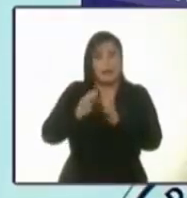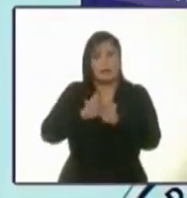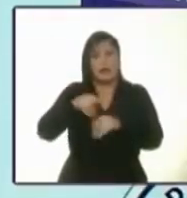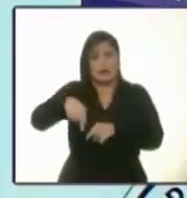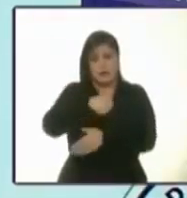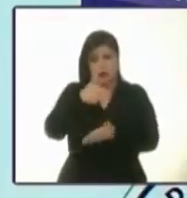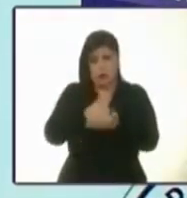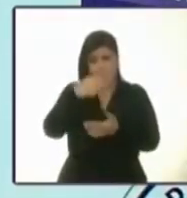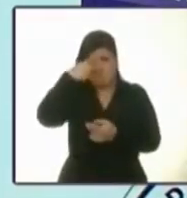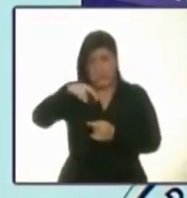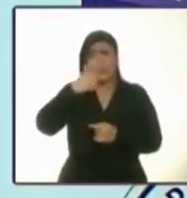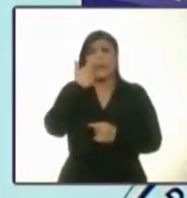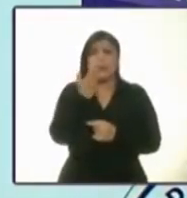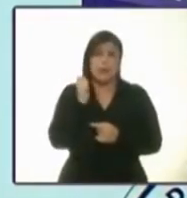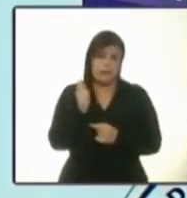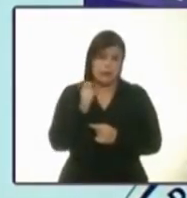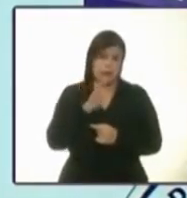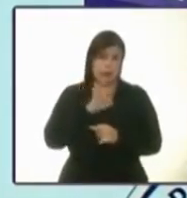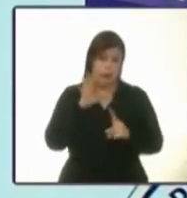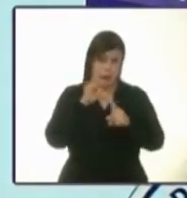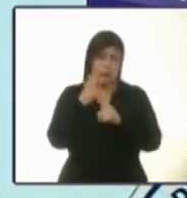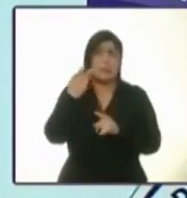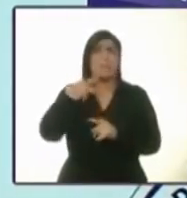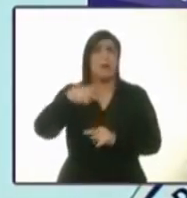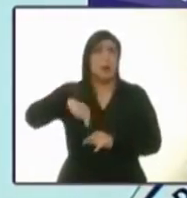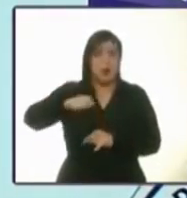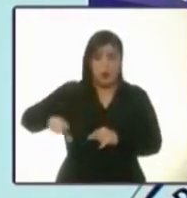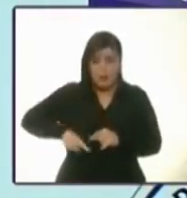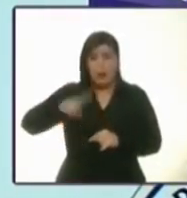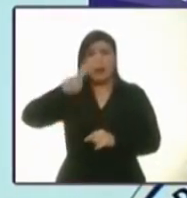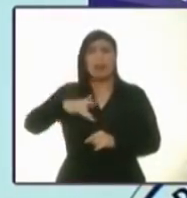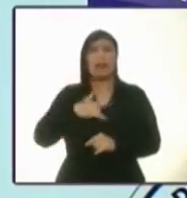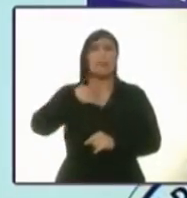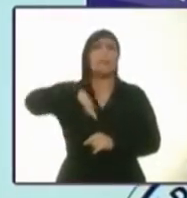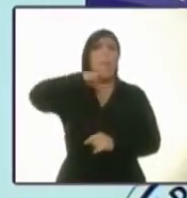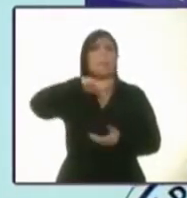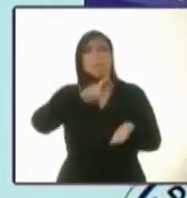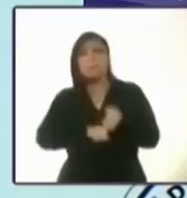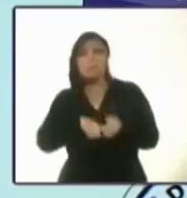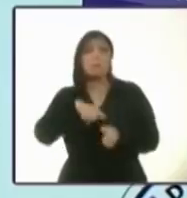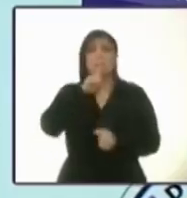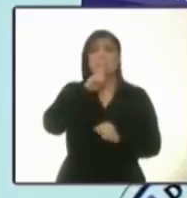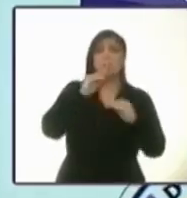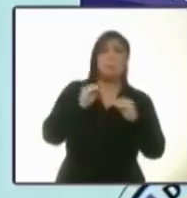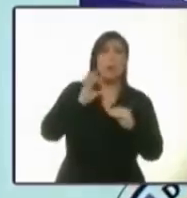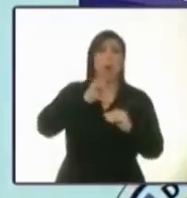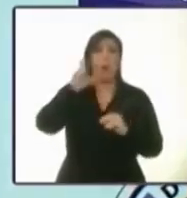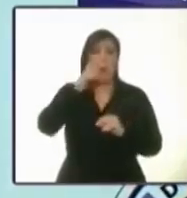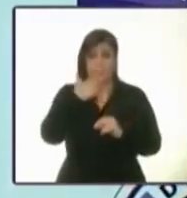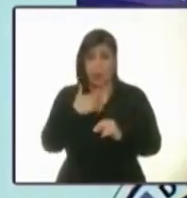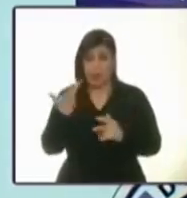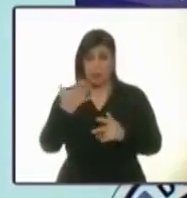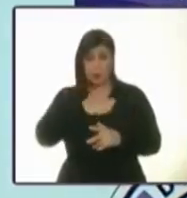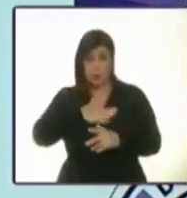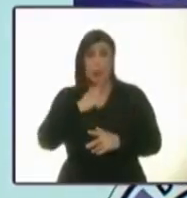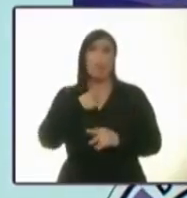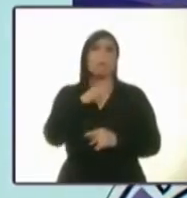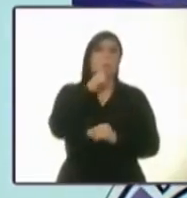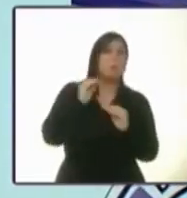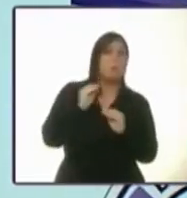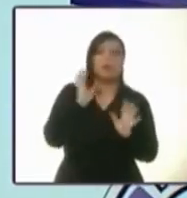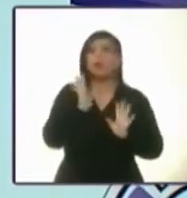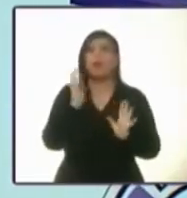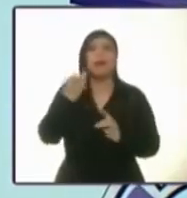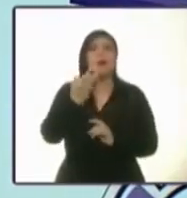ciudad no le sirve un gobernante insensible, no le sirve un gobernante que se quede callado ante la injusticia. Esta ciudad no le